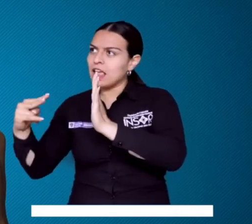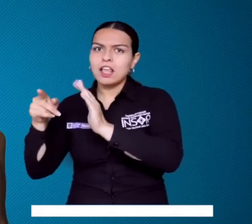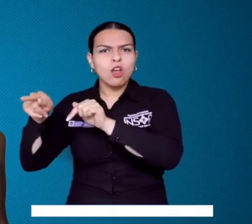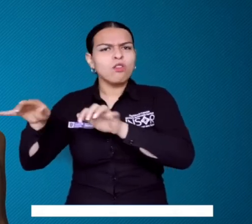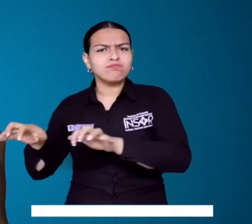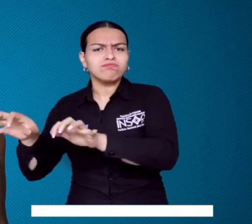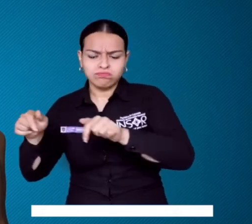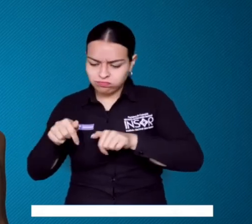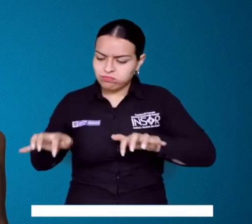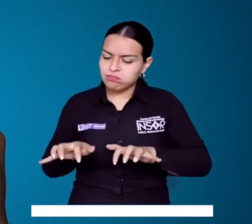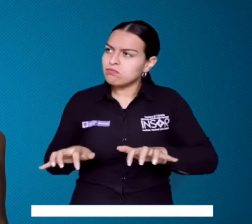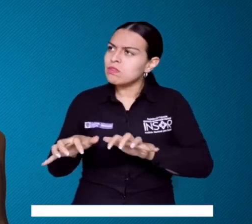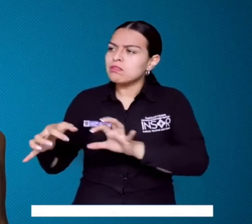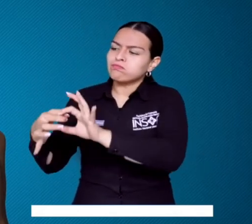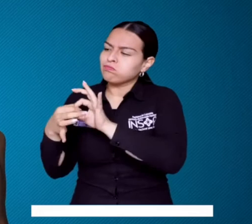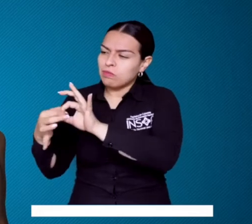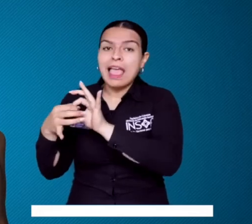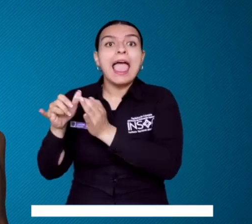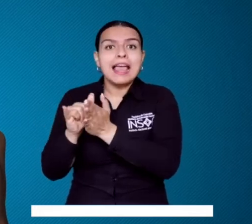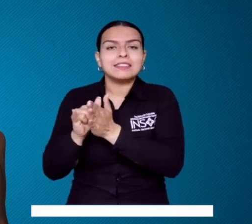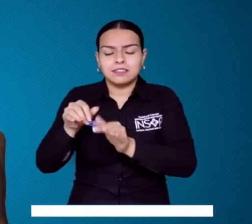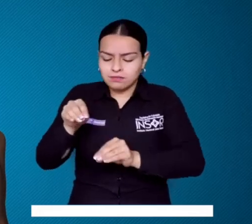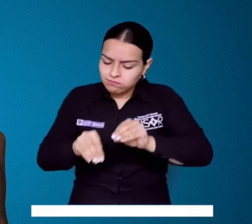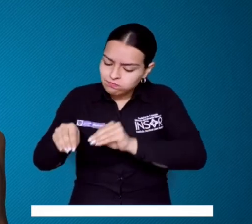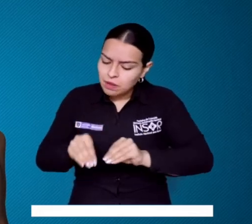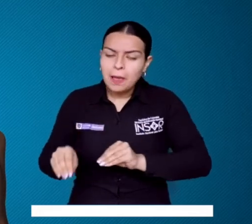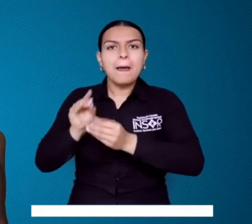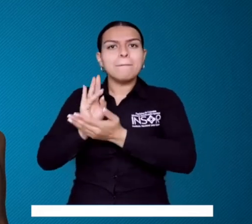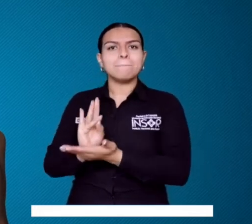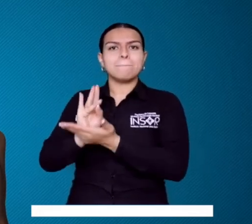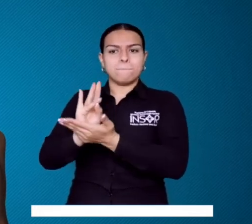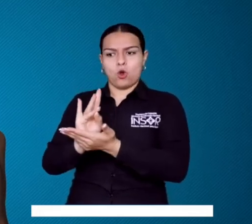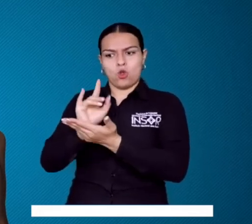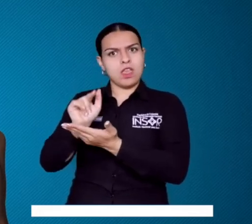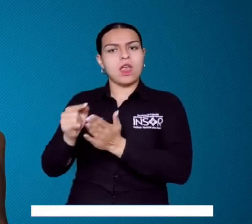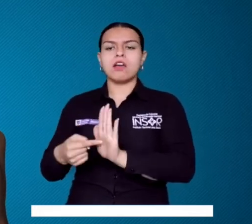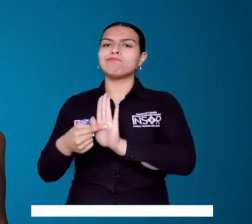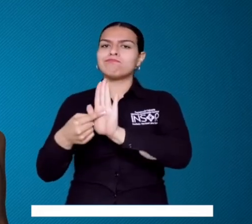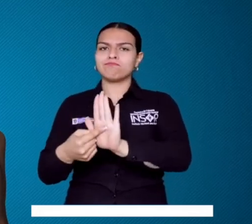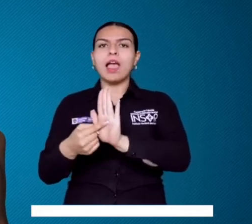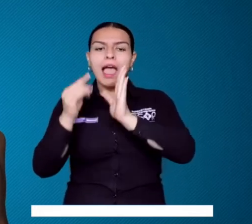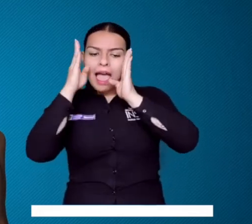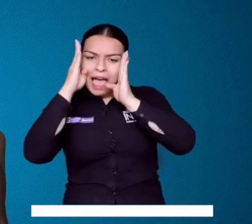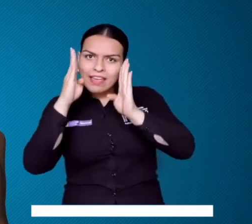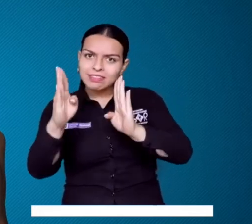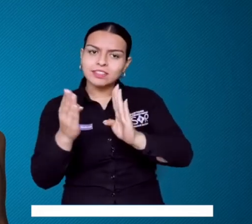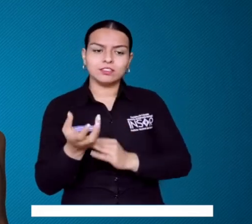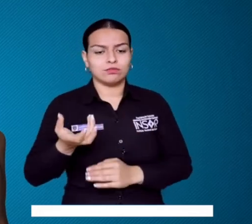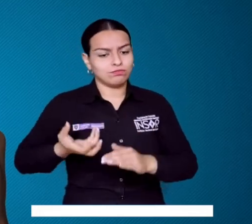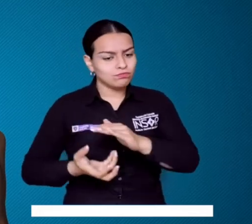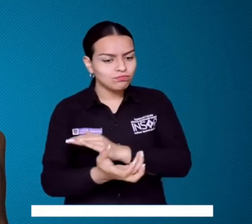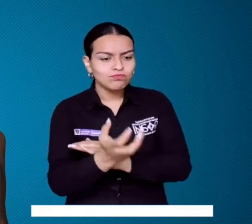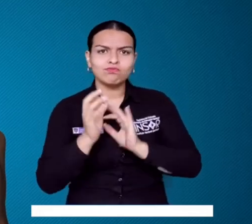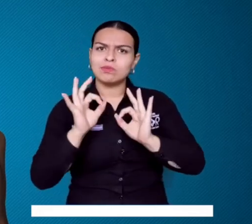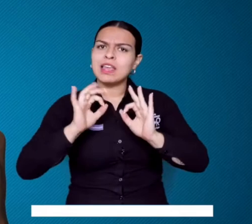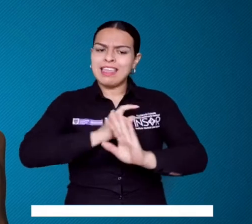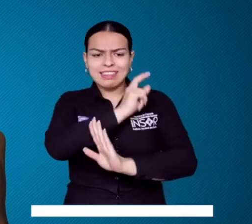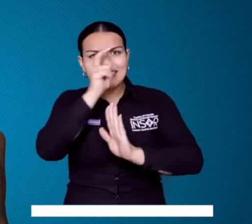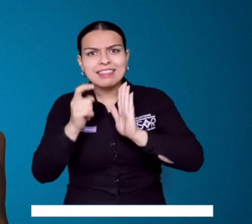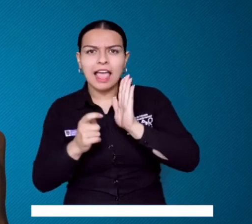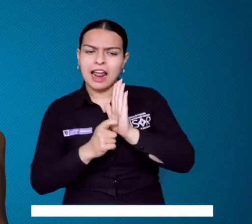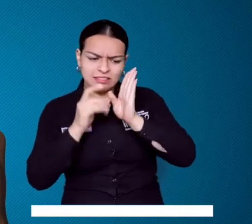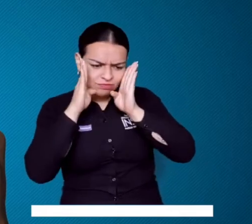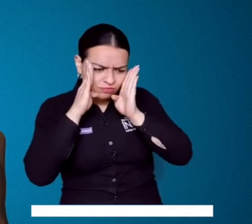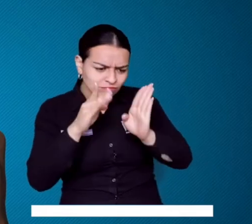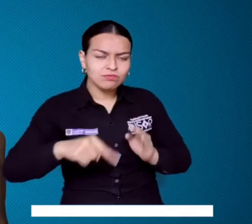cooperación técnica tiene como propósito principal diseñar un modelo e implementar un piloto de atención integral y educación inicial